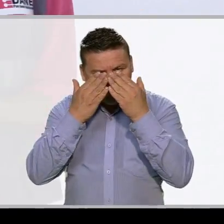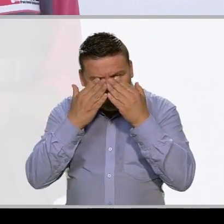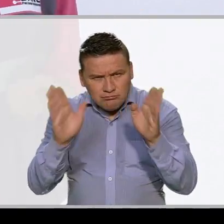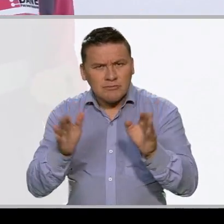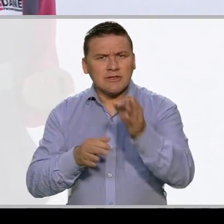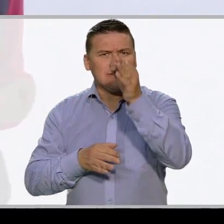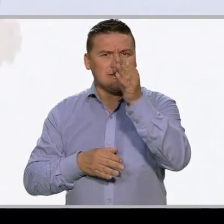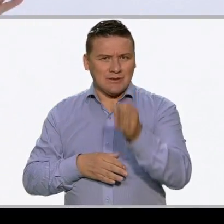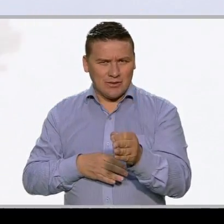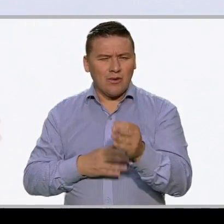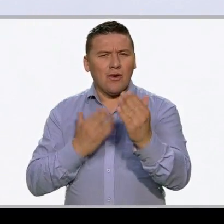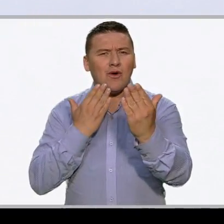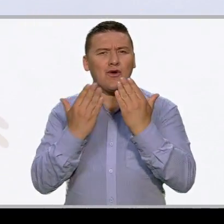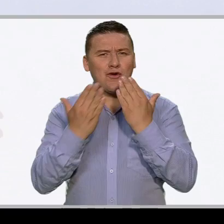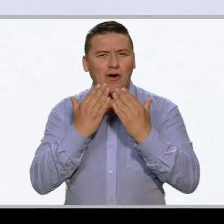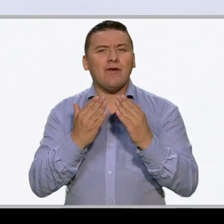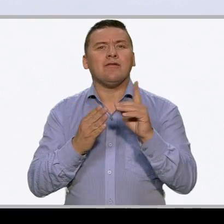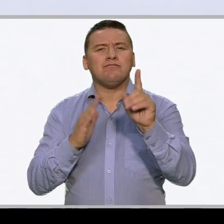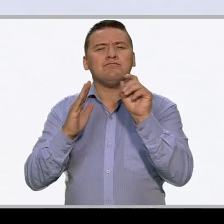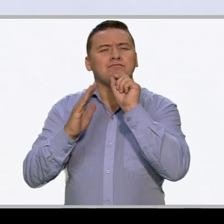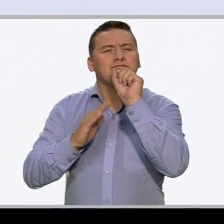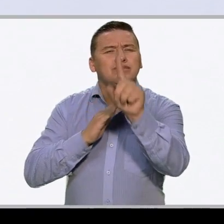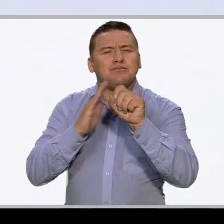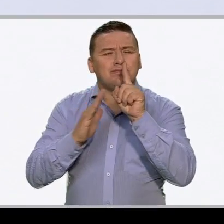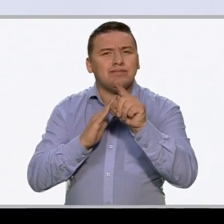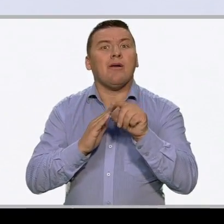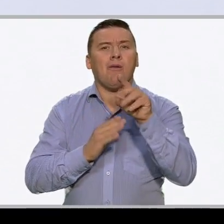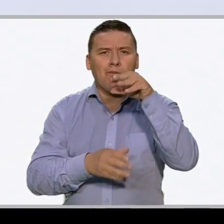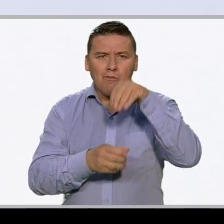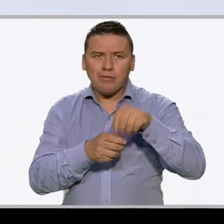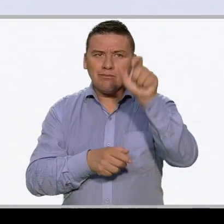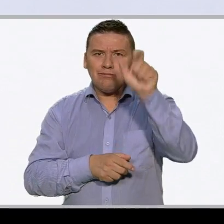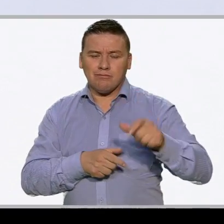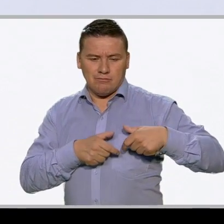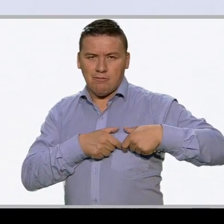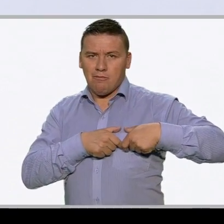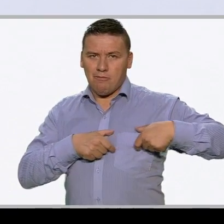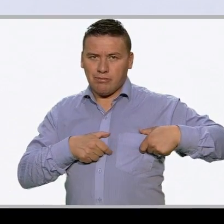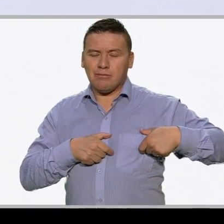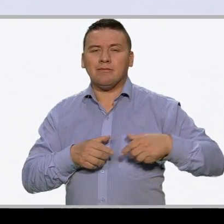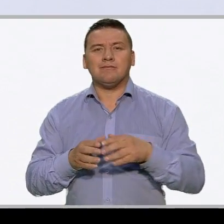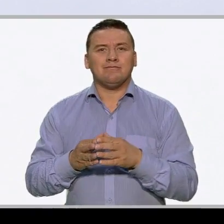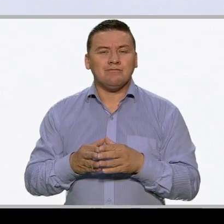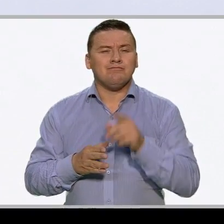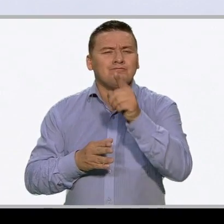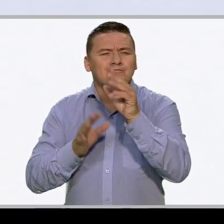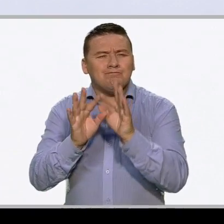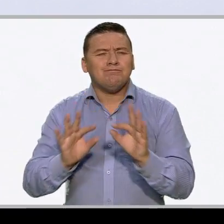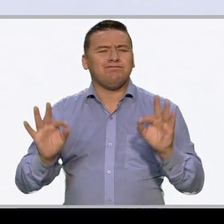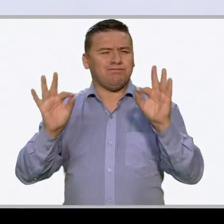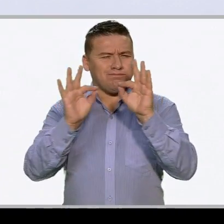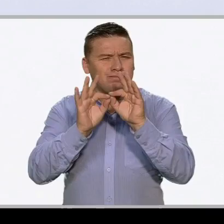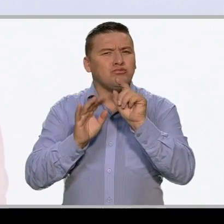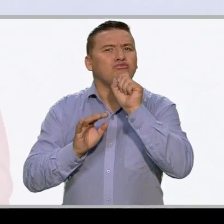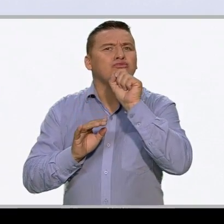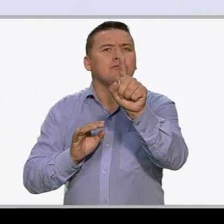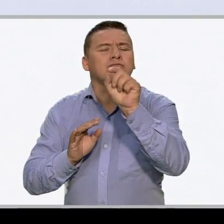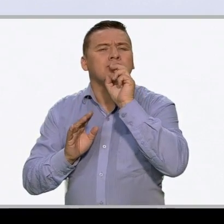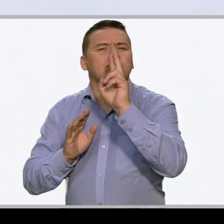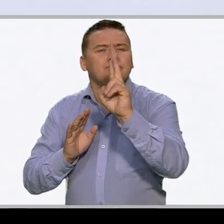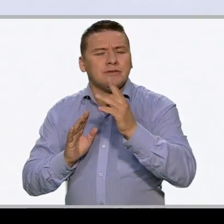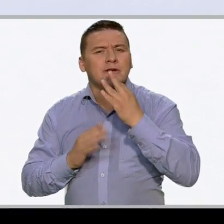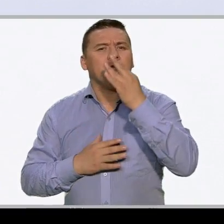ábrale la puerta con seguridad y confianza a su amigo el encuestador, quien estará debidamente identificado. Es muy importante que